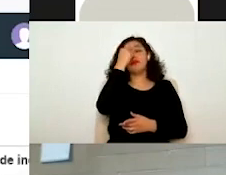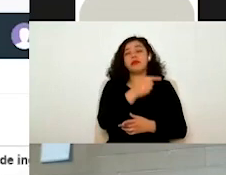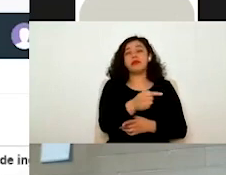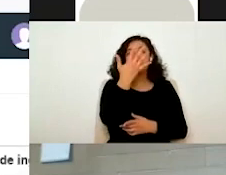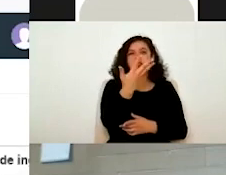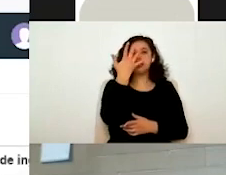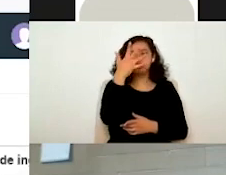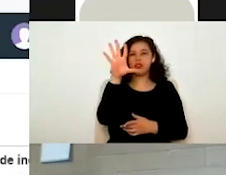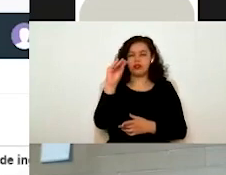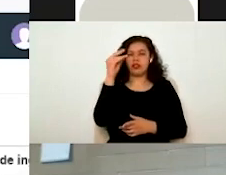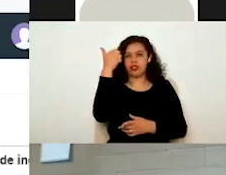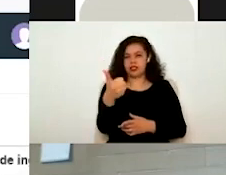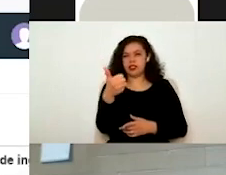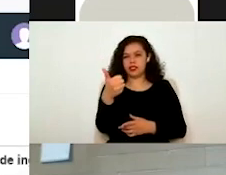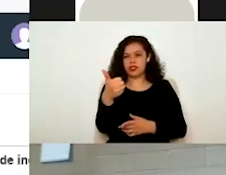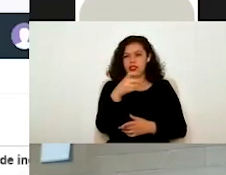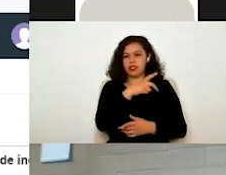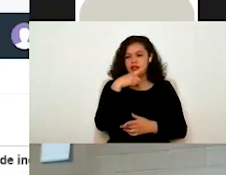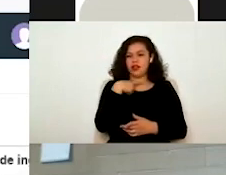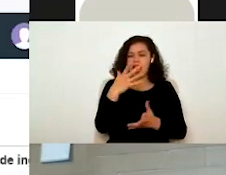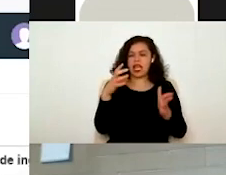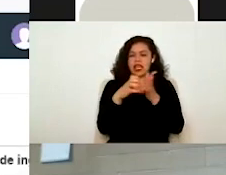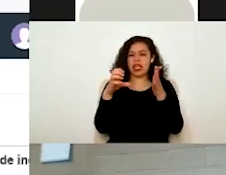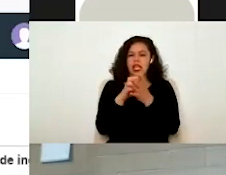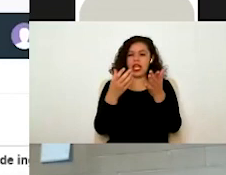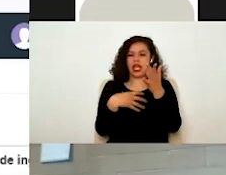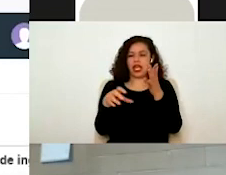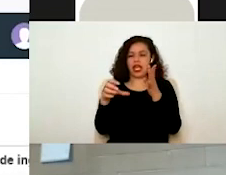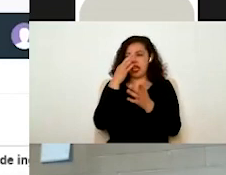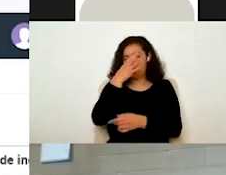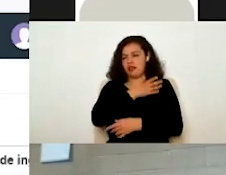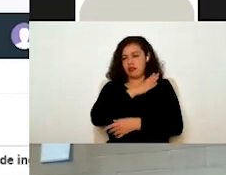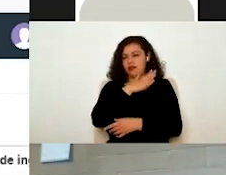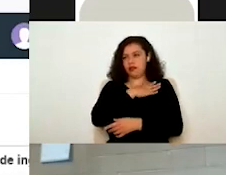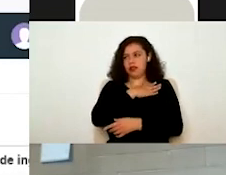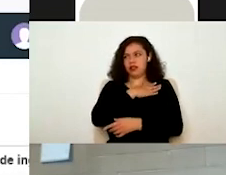Si me vengo al buzón, debo tener aquí una solicitud 5596, que es esta que está aquí abajo.